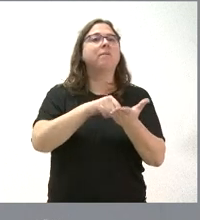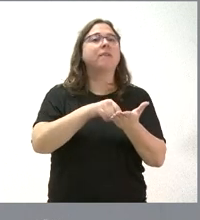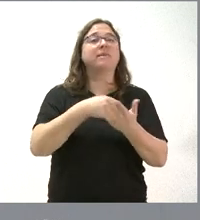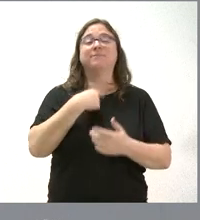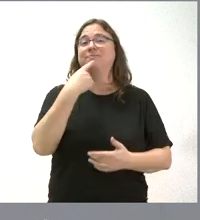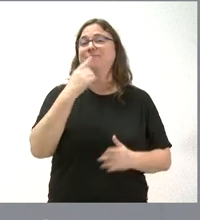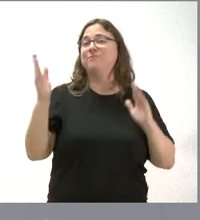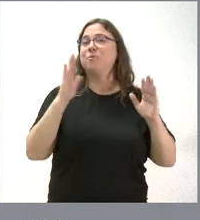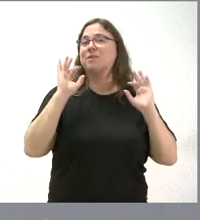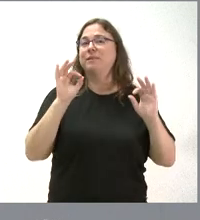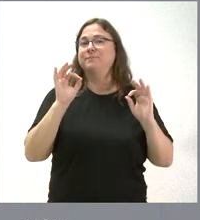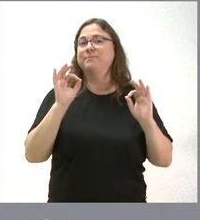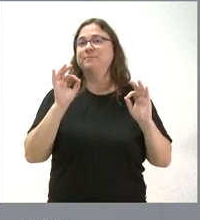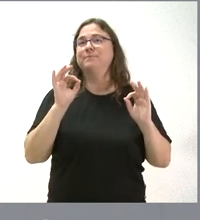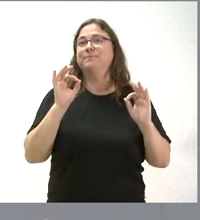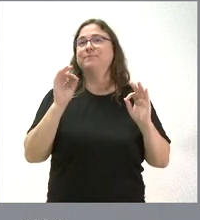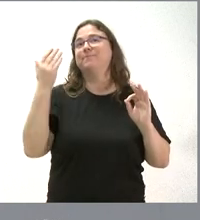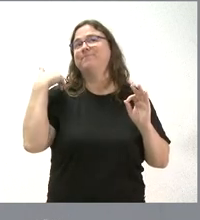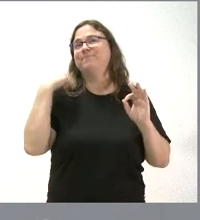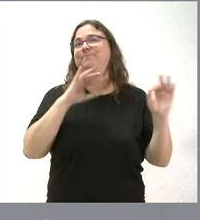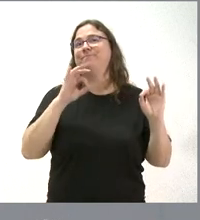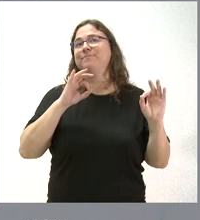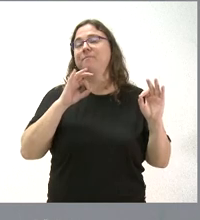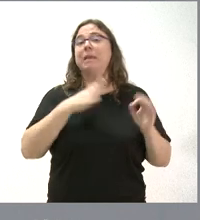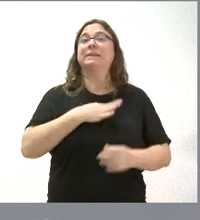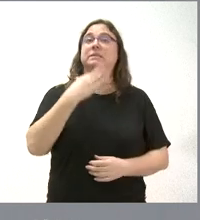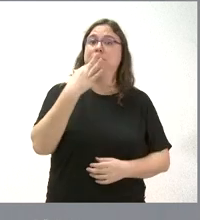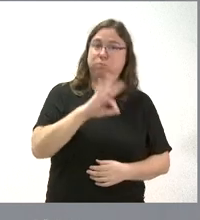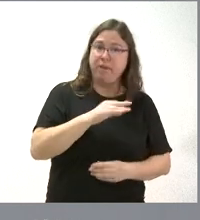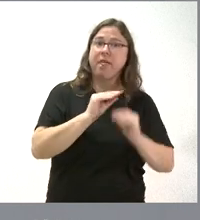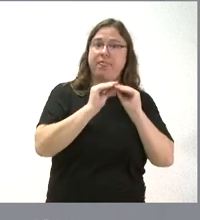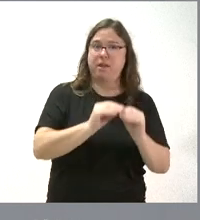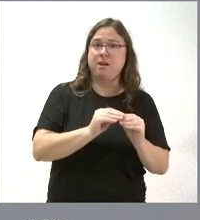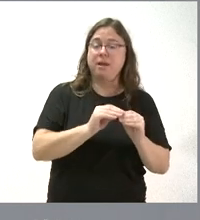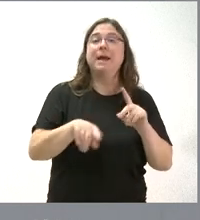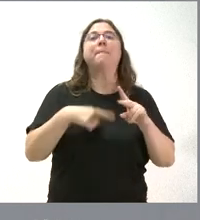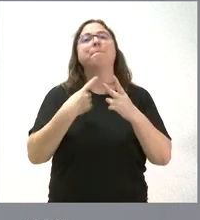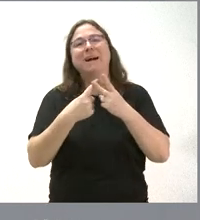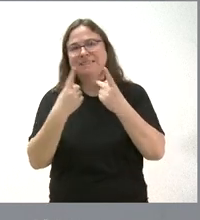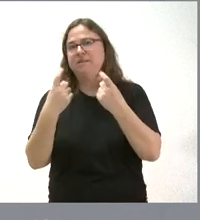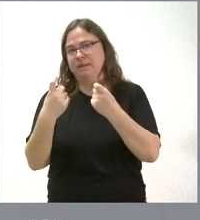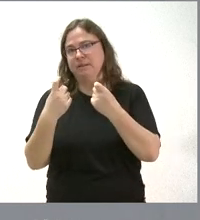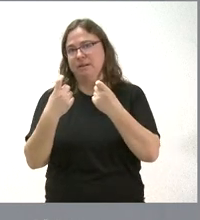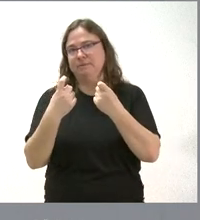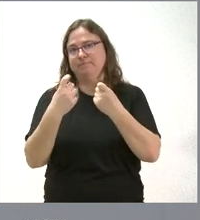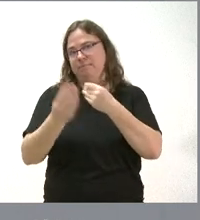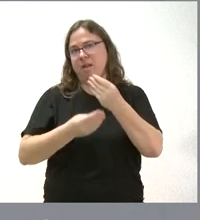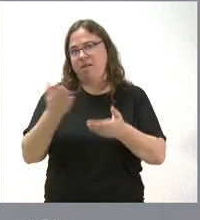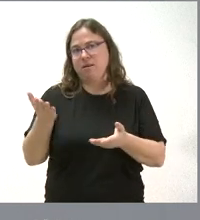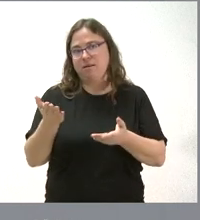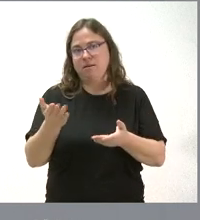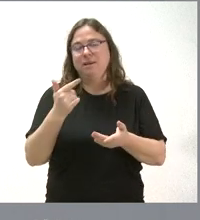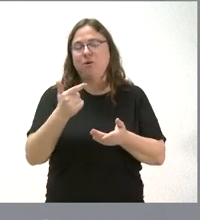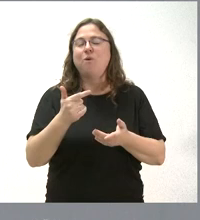dije en su momento, eran demandas posibles de realizar y necesarias en su actuación, que eran